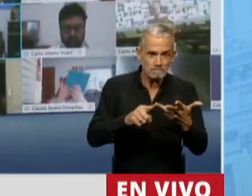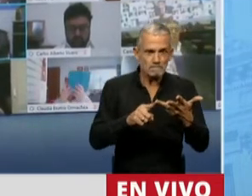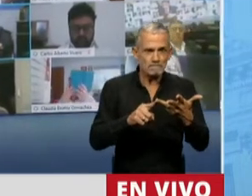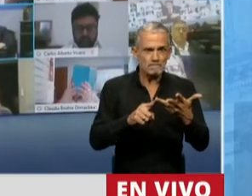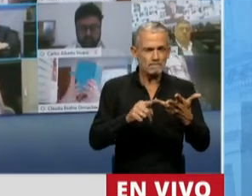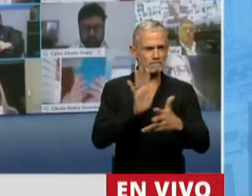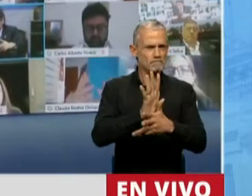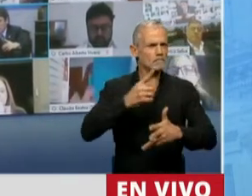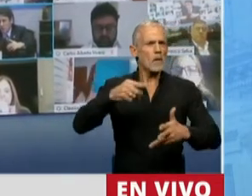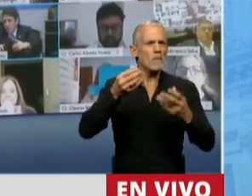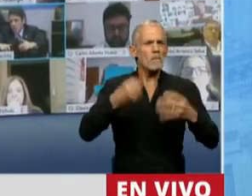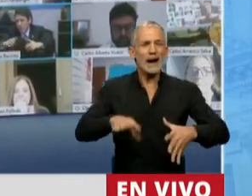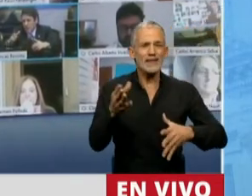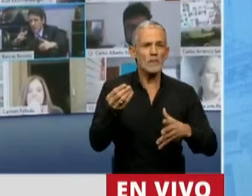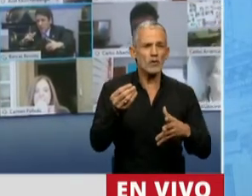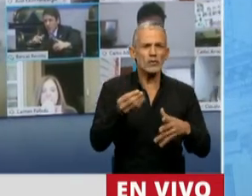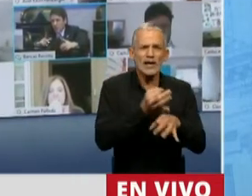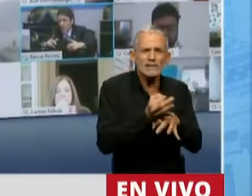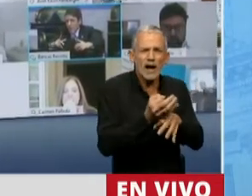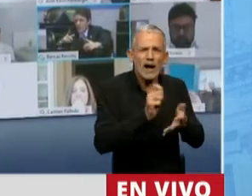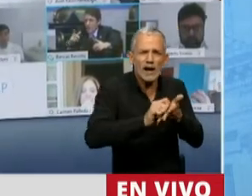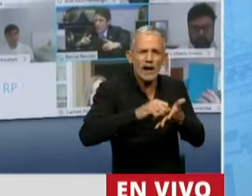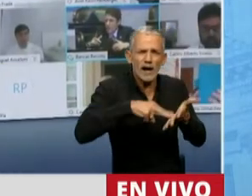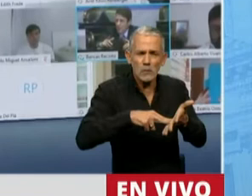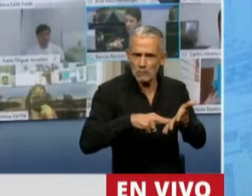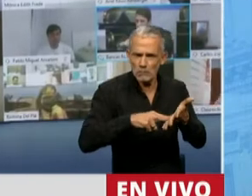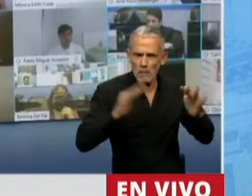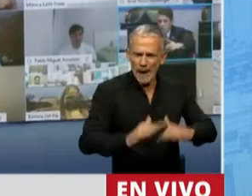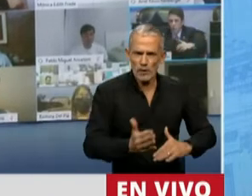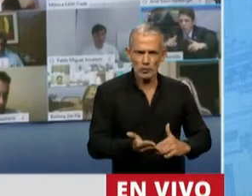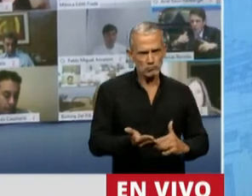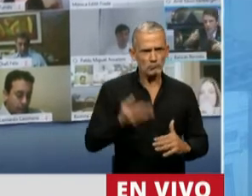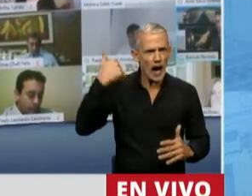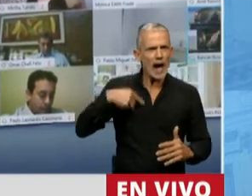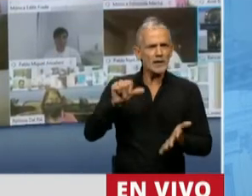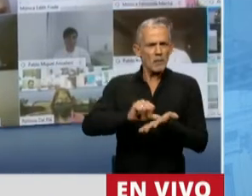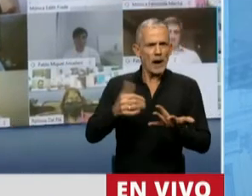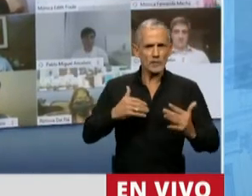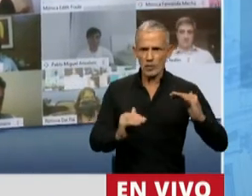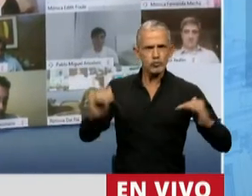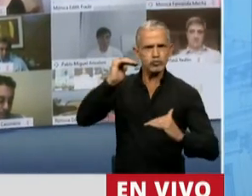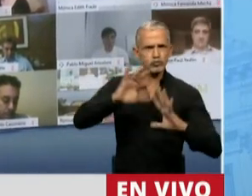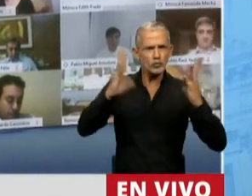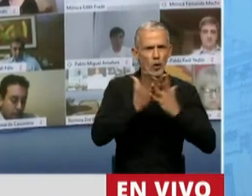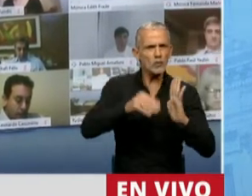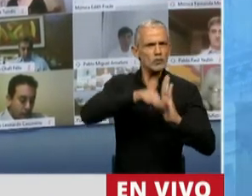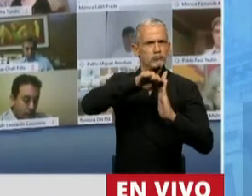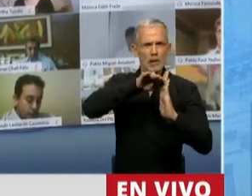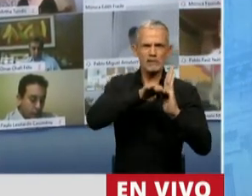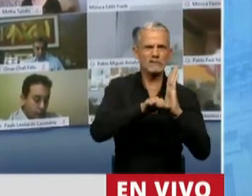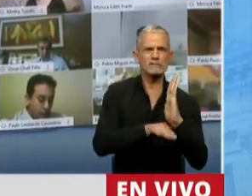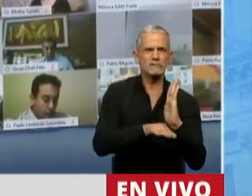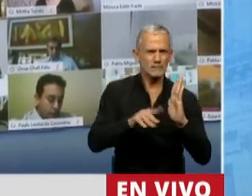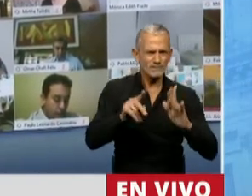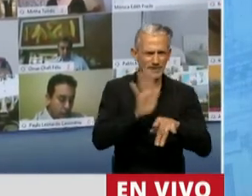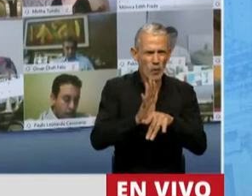hemos perdido tasa de alfabetización, éramos uno de los países con la tasa de alfabetización más alta del mundo. Hablando de barco,